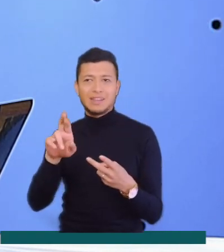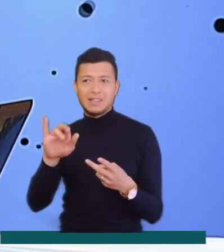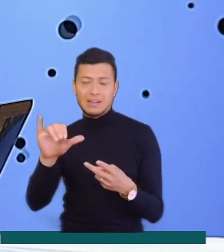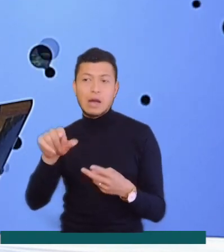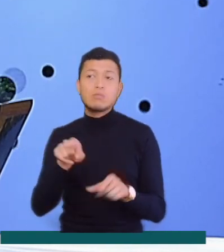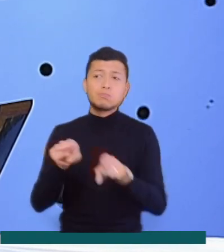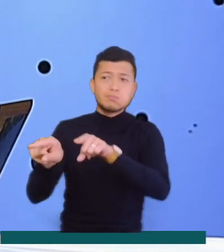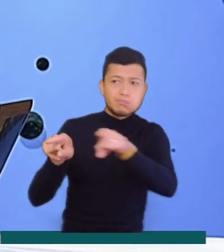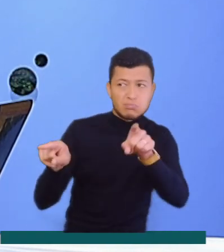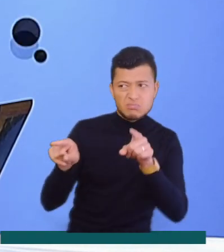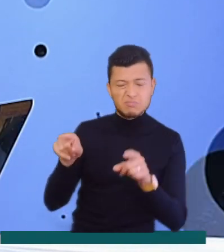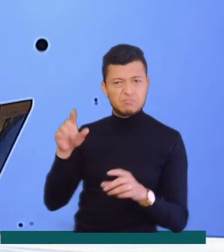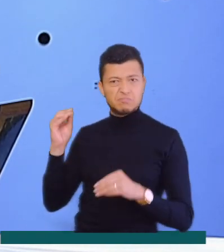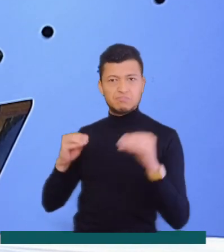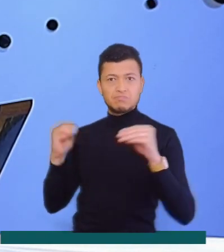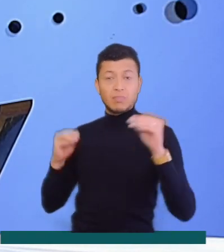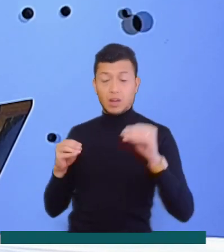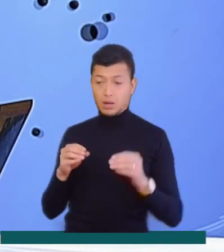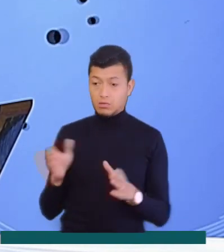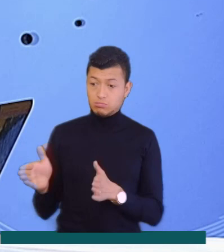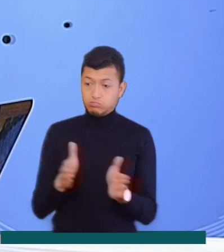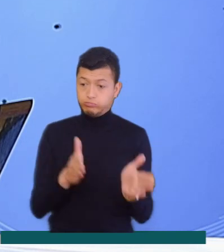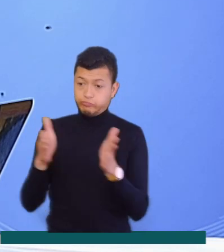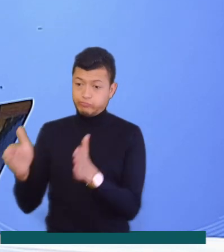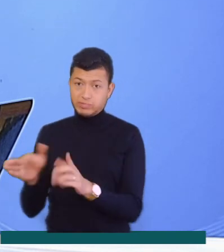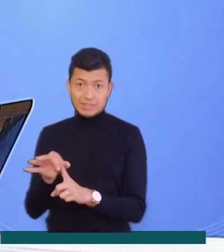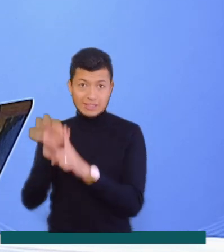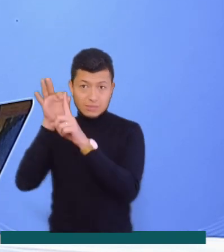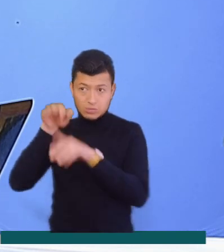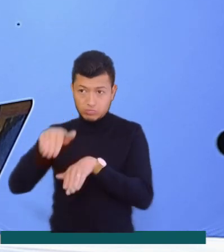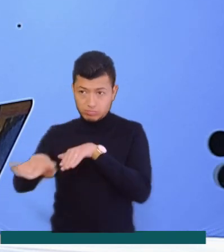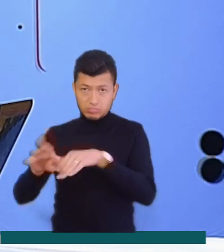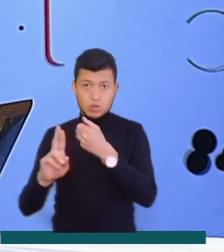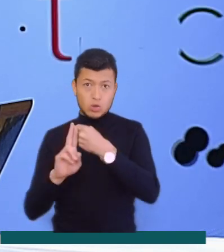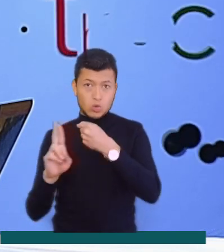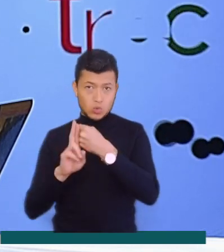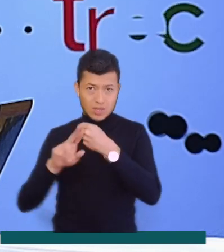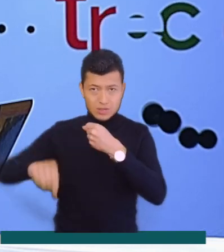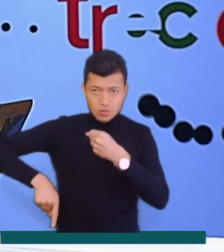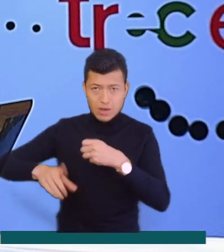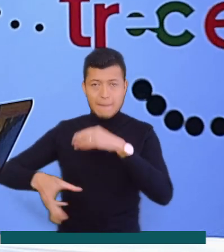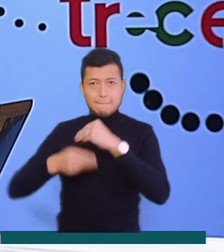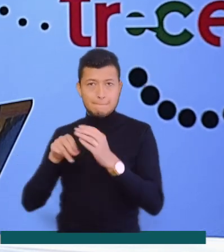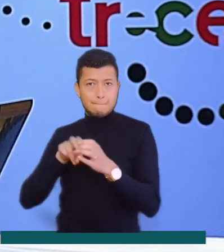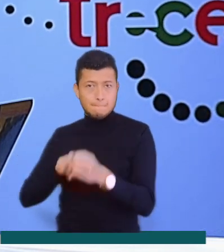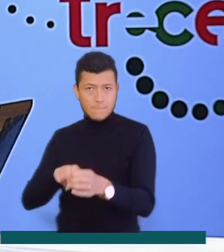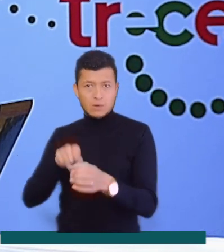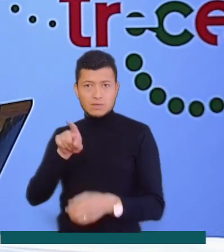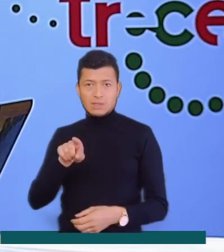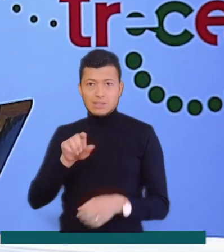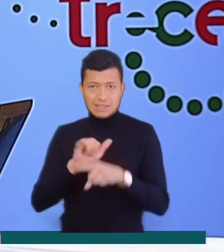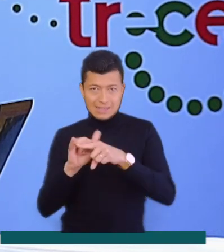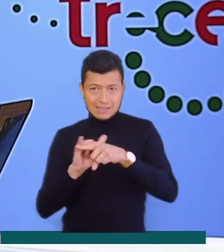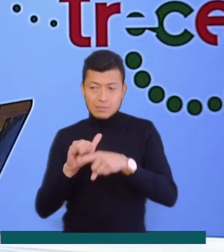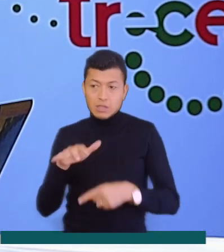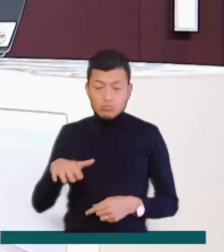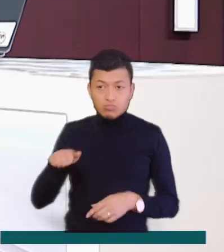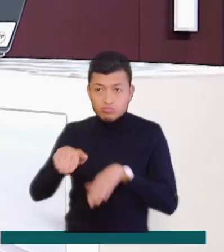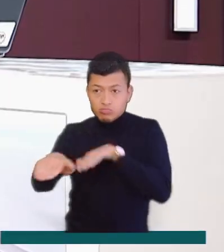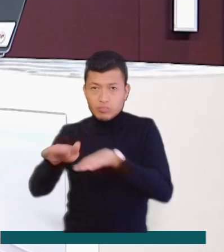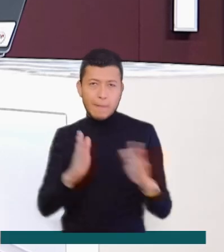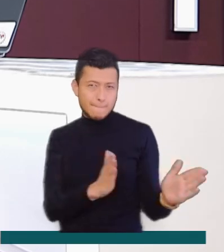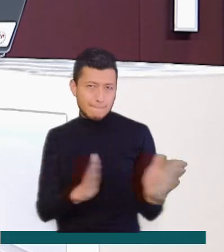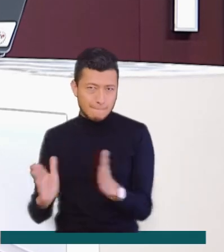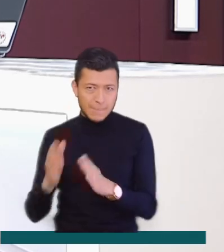todo tipo de reacciones. La habilitación de un carril exclusivo para rutas escolares y buses del SITP hacen parte de este plan piloto.